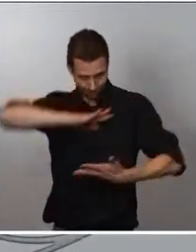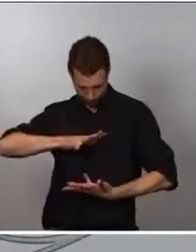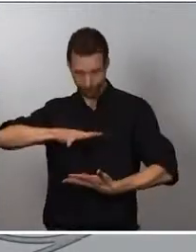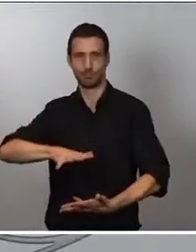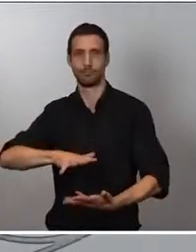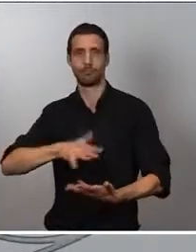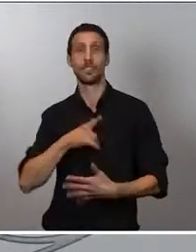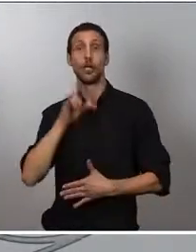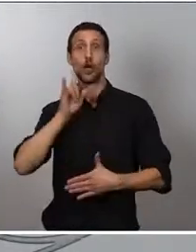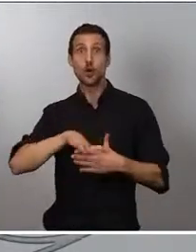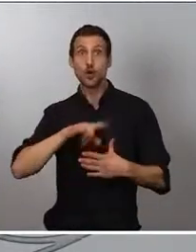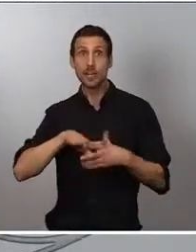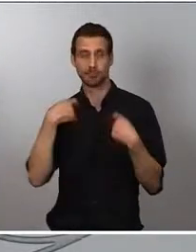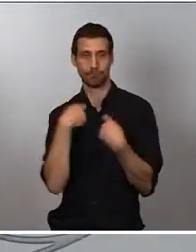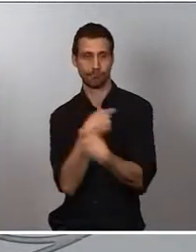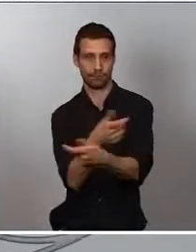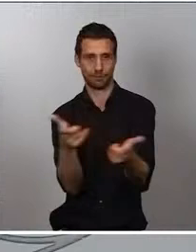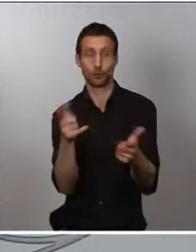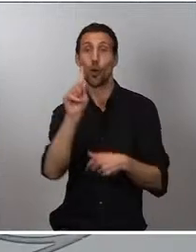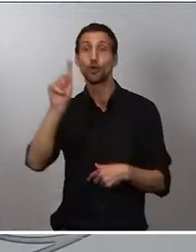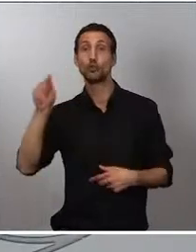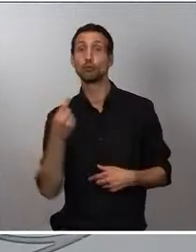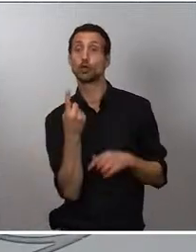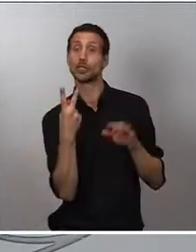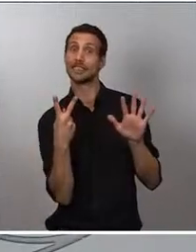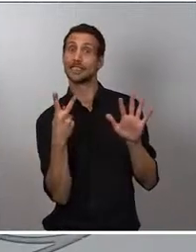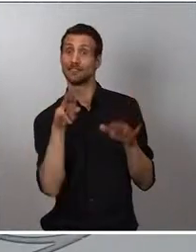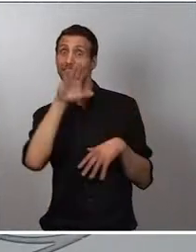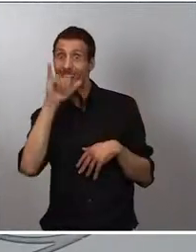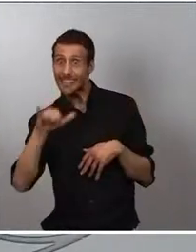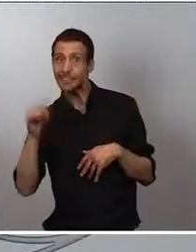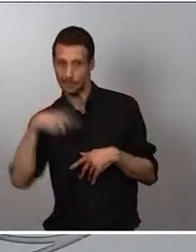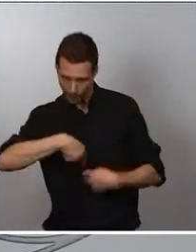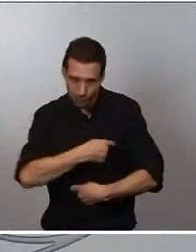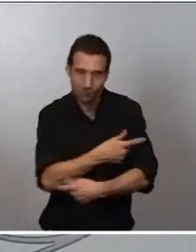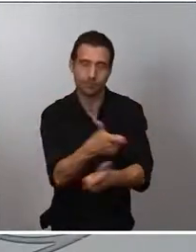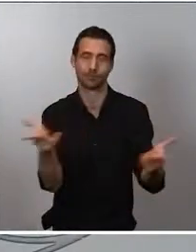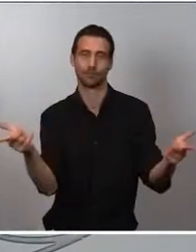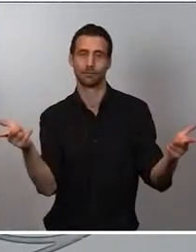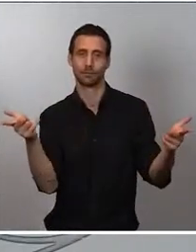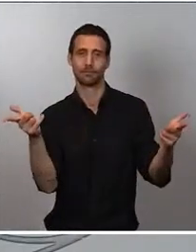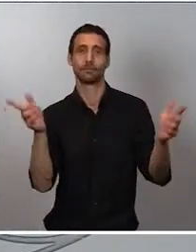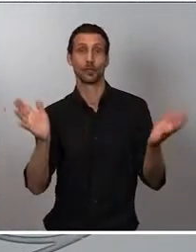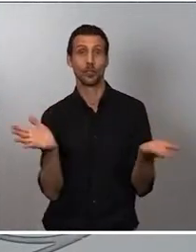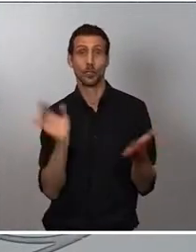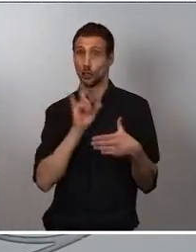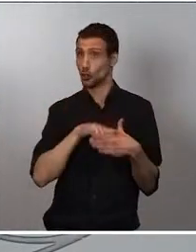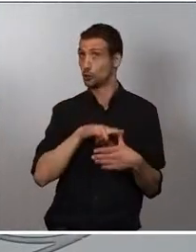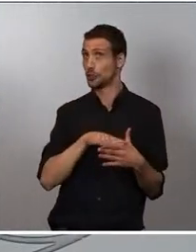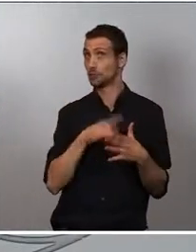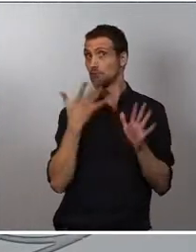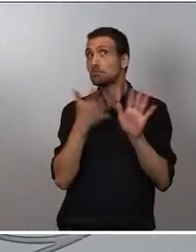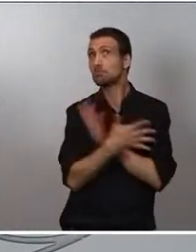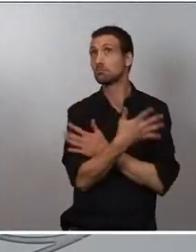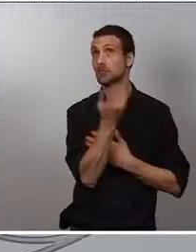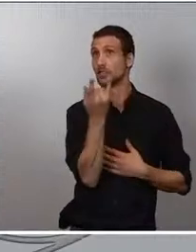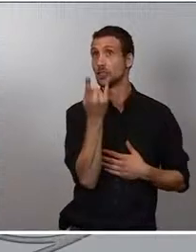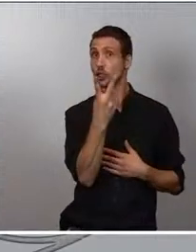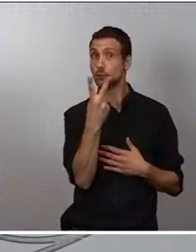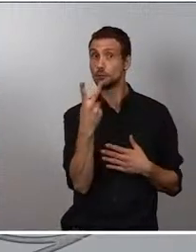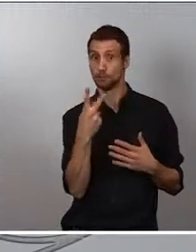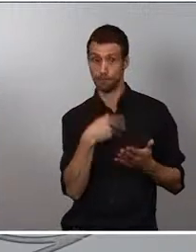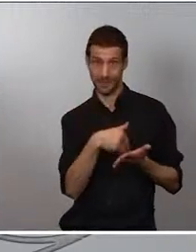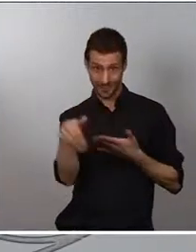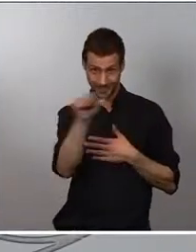lunes, junto al 1,7 de Pfizer. Por tanto, el próximo lunes repartiremos en torno a 2.800.000 dosis solo de la vacuna